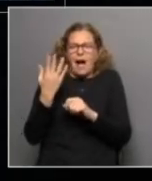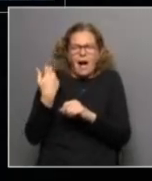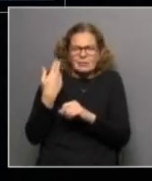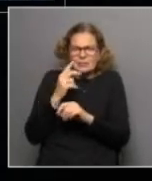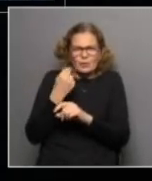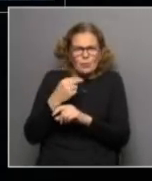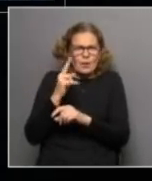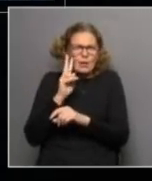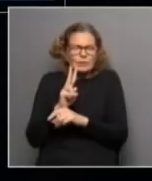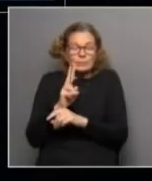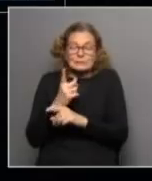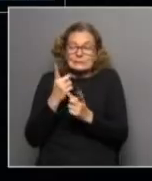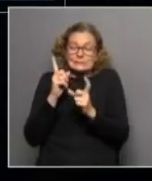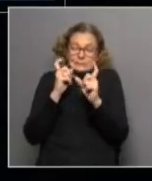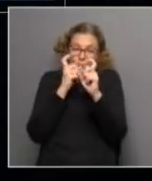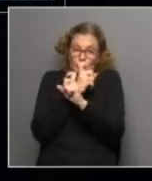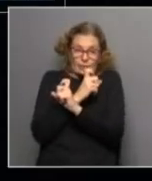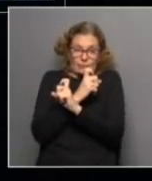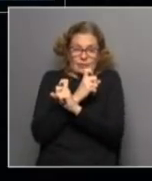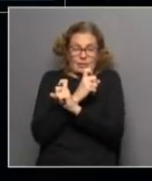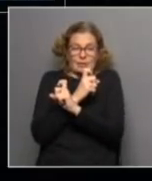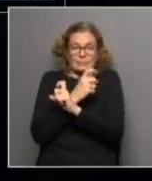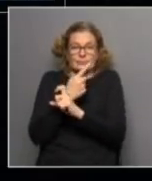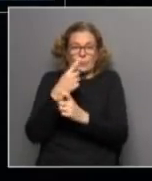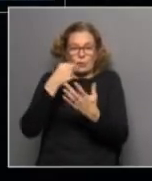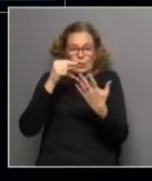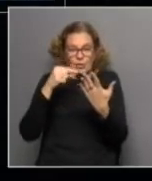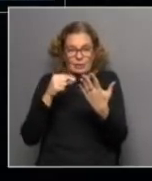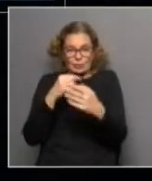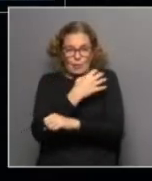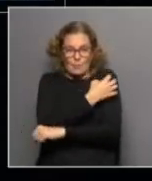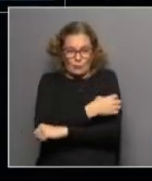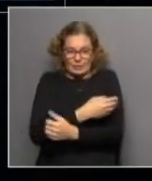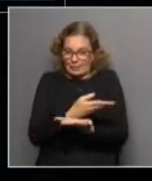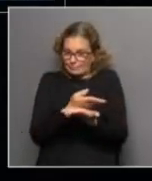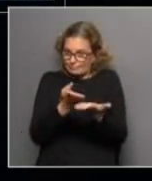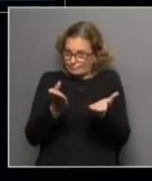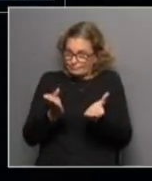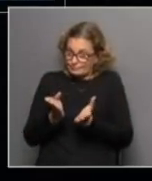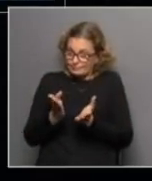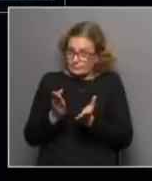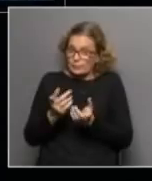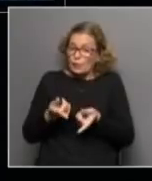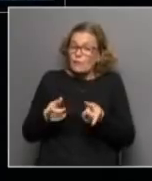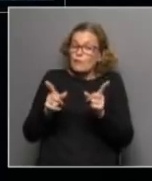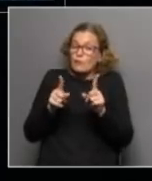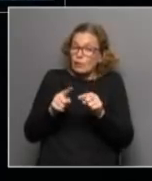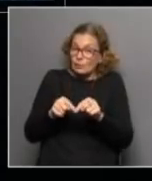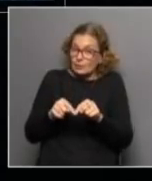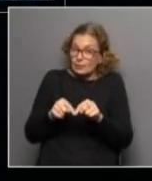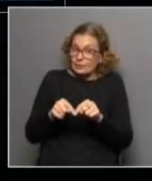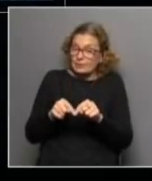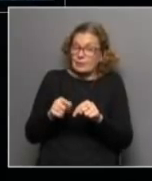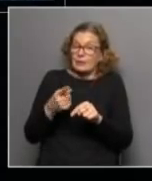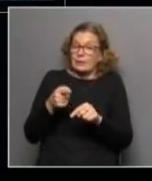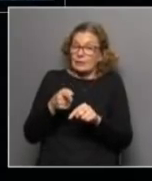en indicadores tan duros como tienden a ser los indicadores de pobreza multidimensional. Volver de eso va a ser todavía más,